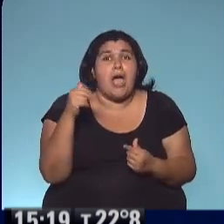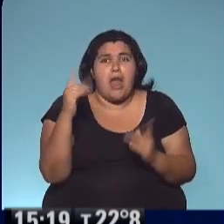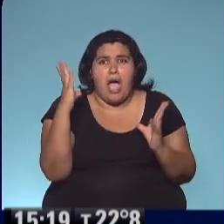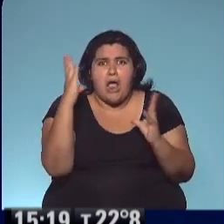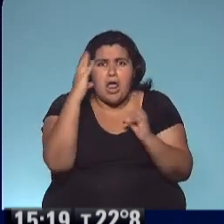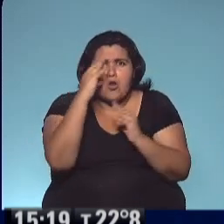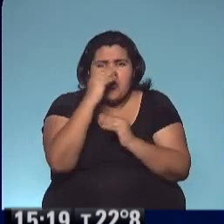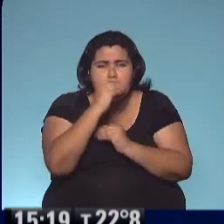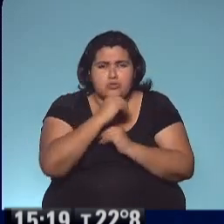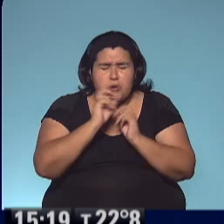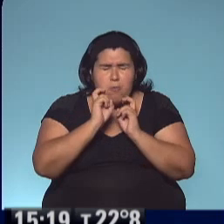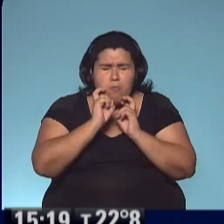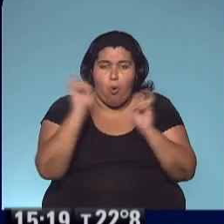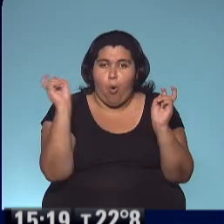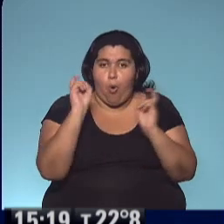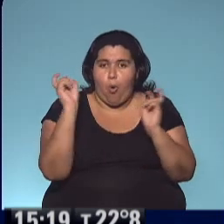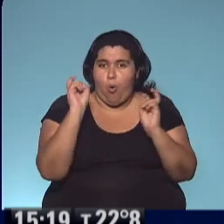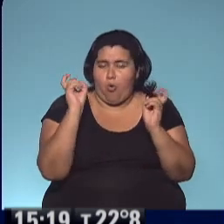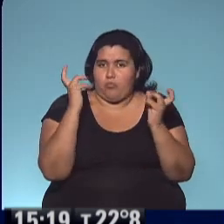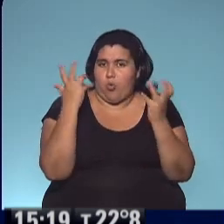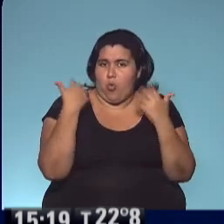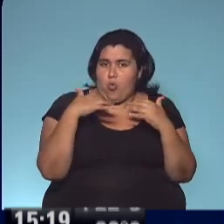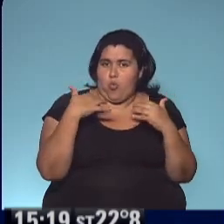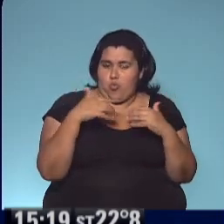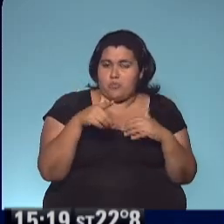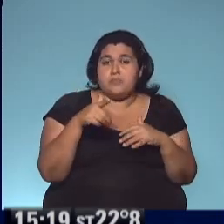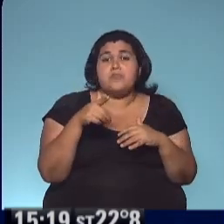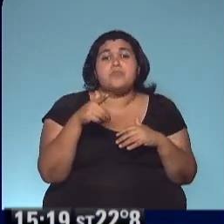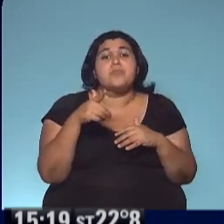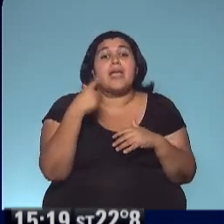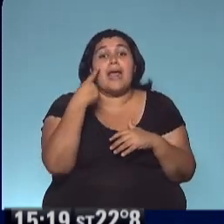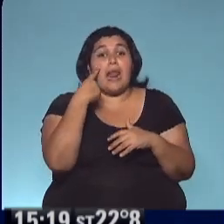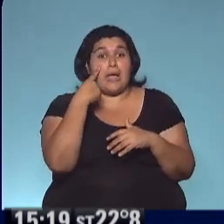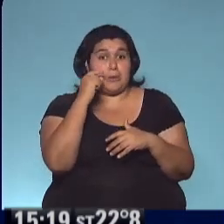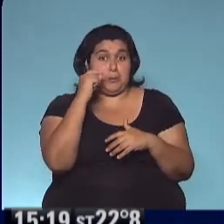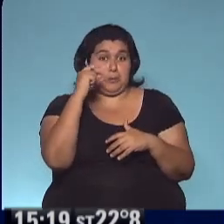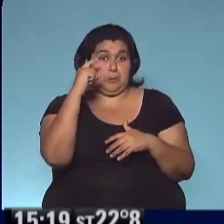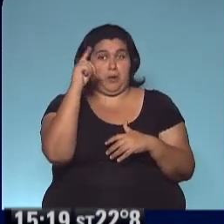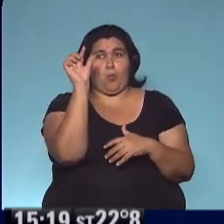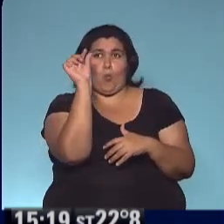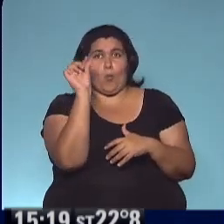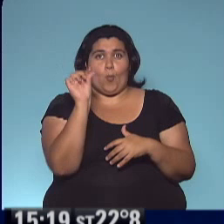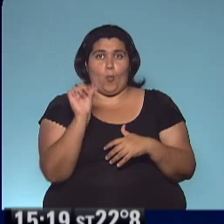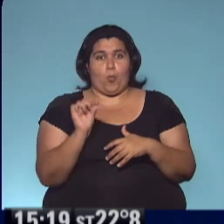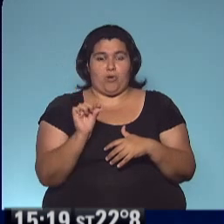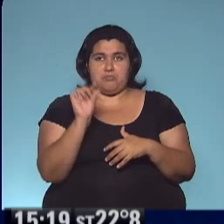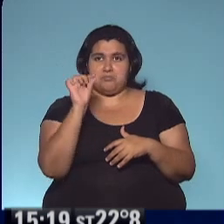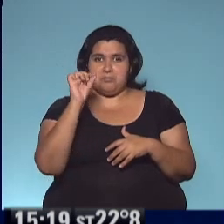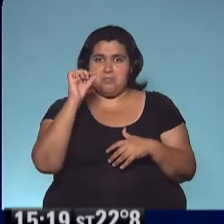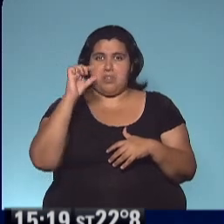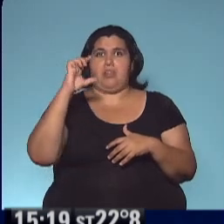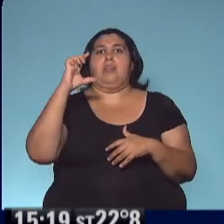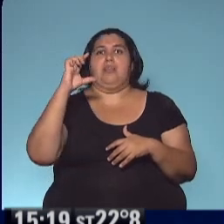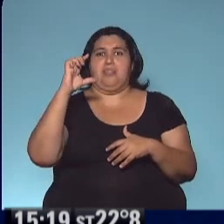oscuro. Y el nombre creció y creció. La I, por ejemplo, tan flaquita que parecía, se estiró